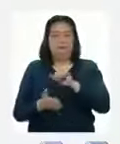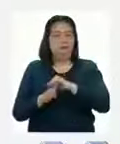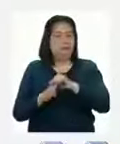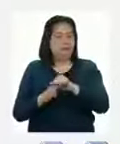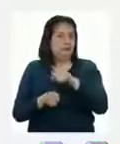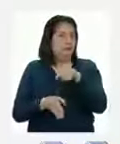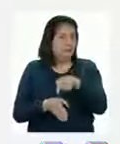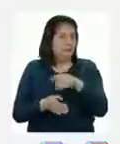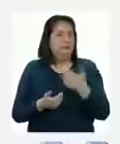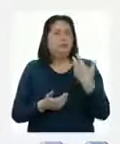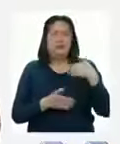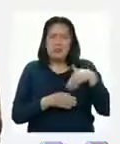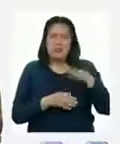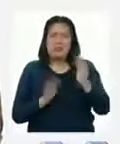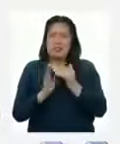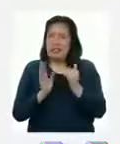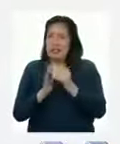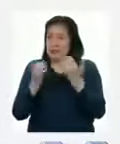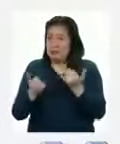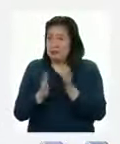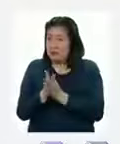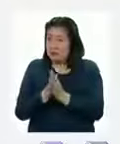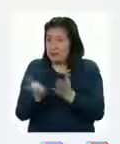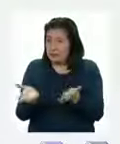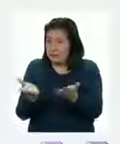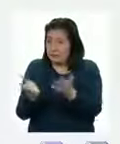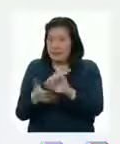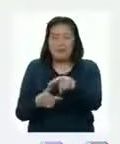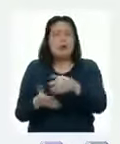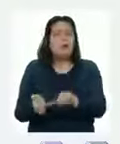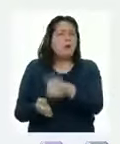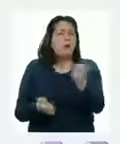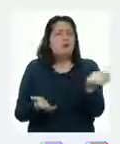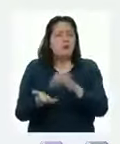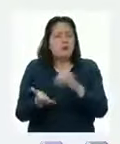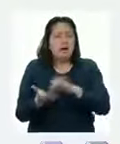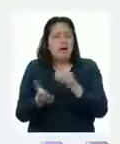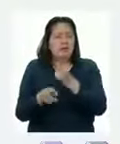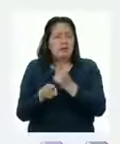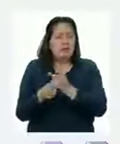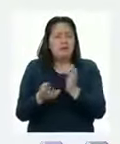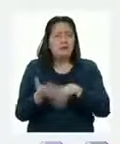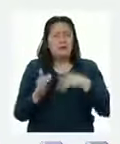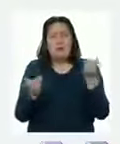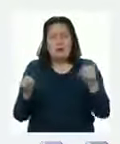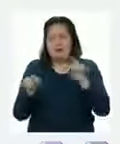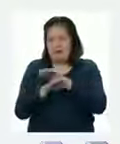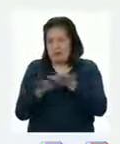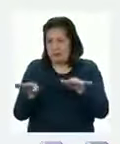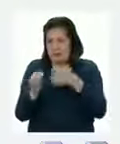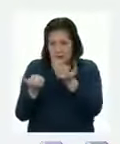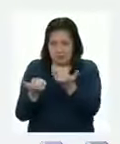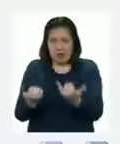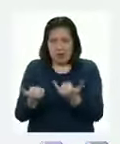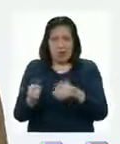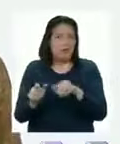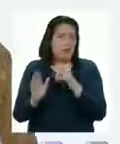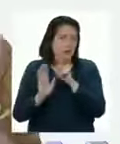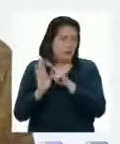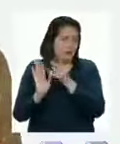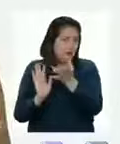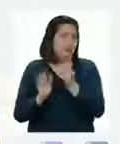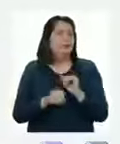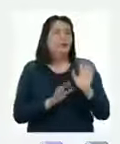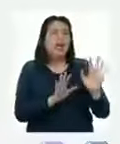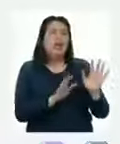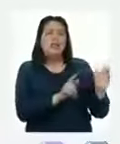practicar En casa los animo desde ahora Que puedan hacer otra con más detalle y cuidado Al terminar el programa Listo, profesor